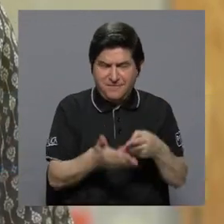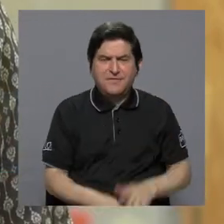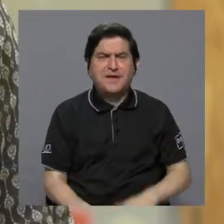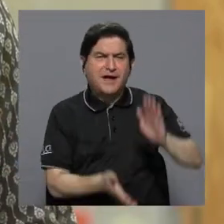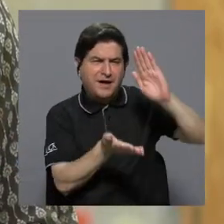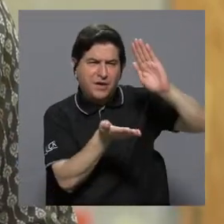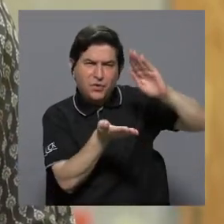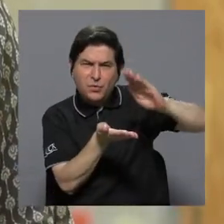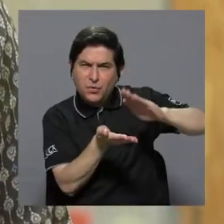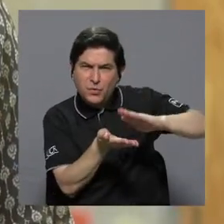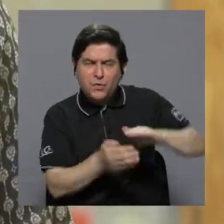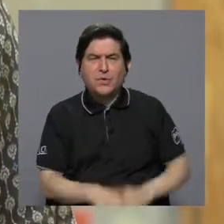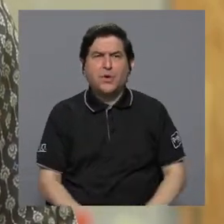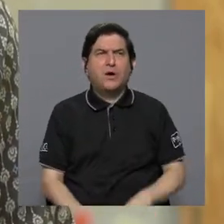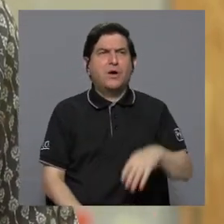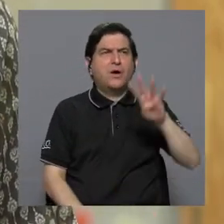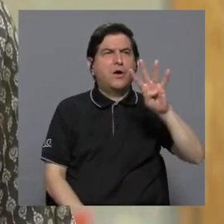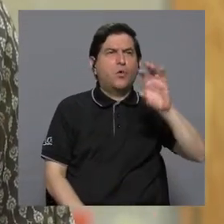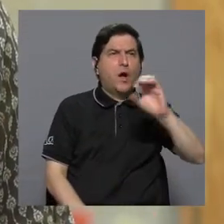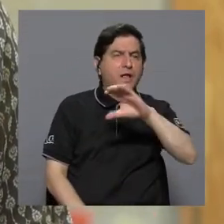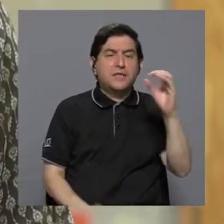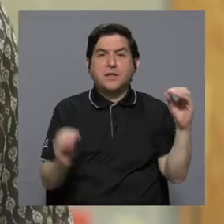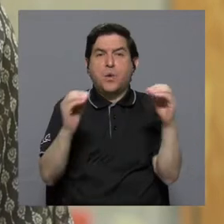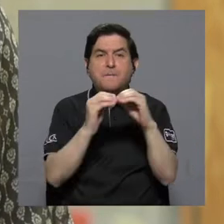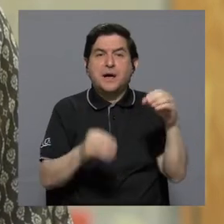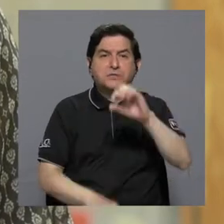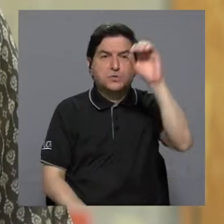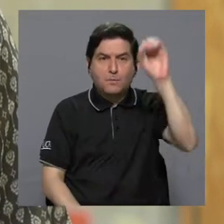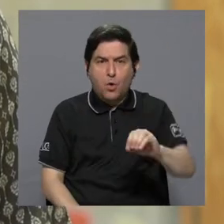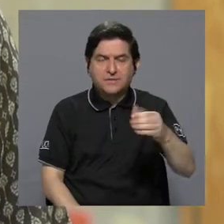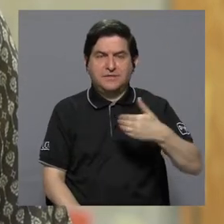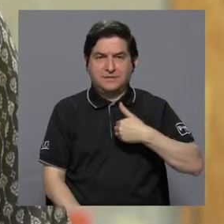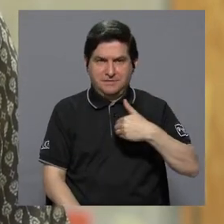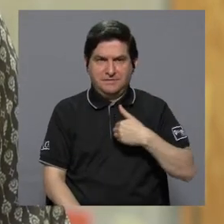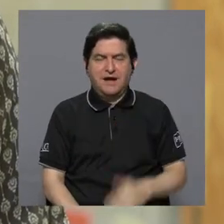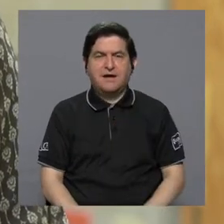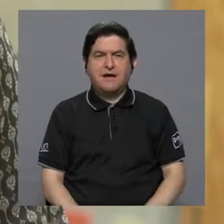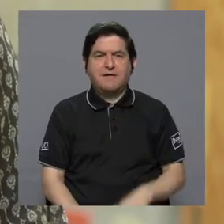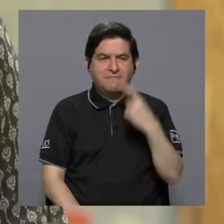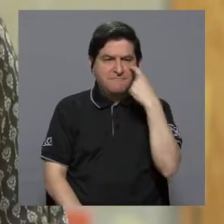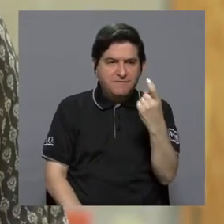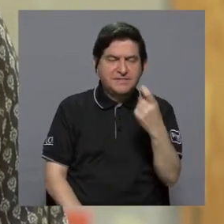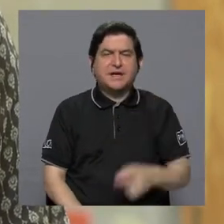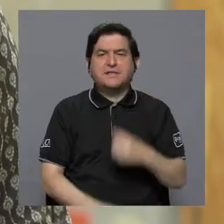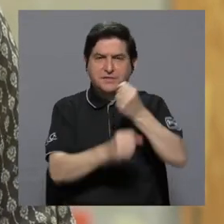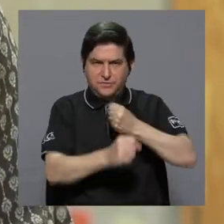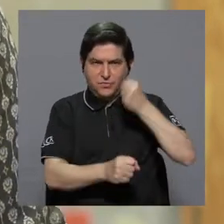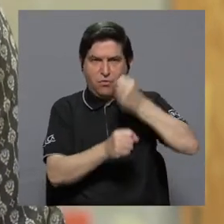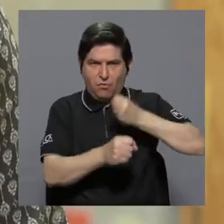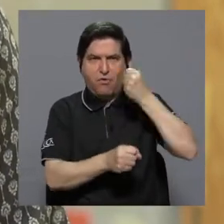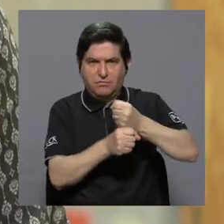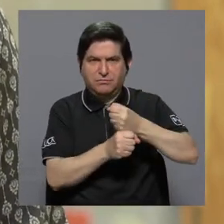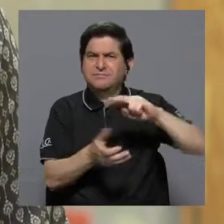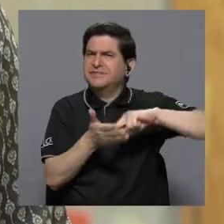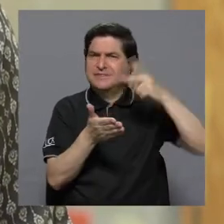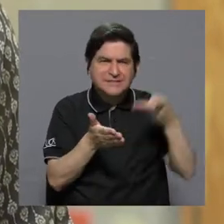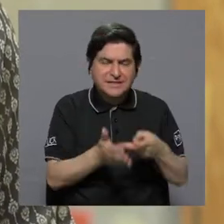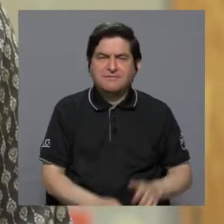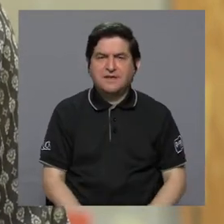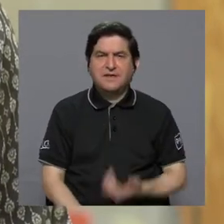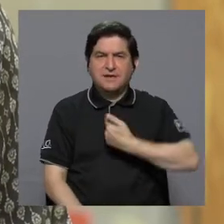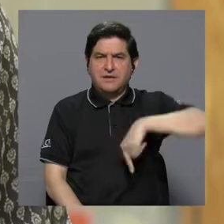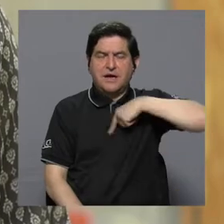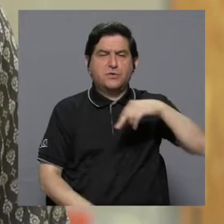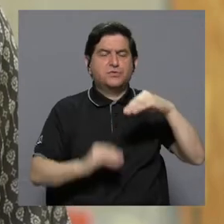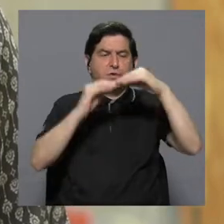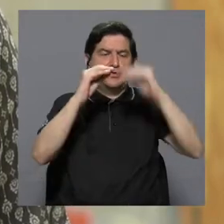reduciría un 40 o un poco más del porcentaje que recibimos para la fiscalización de las obras. Esto lo que implica es que tendríamos